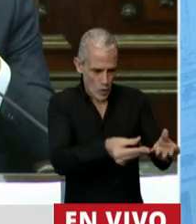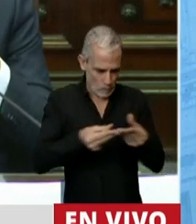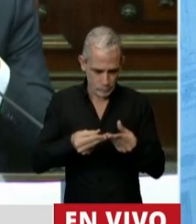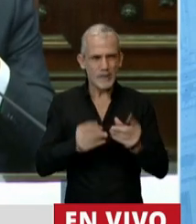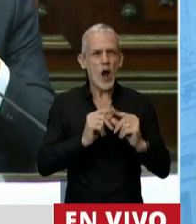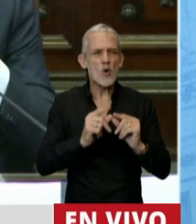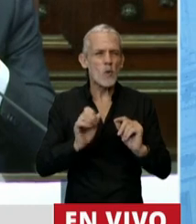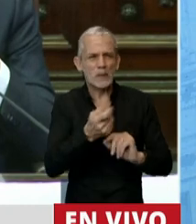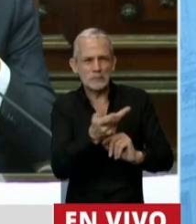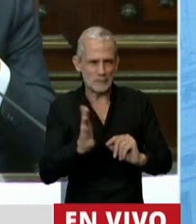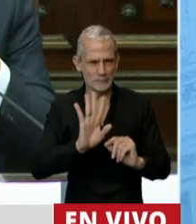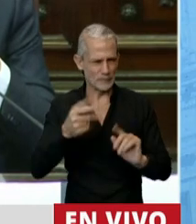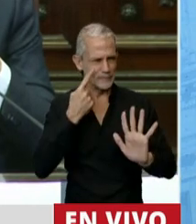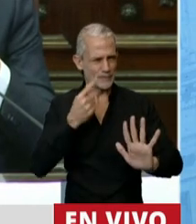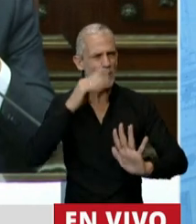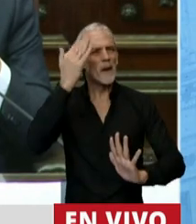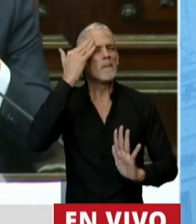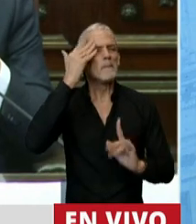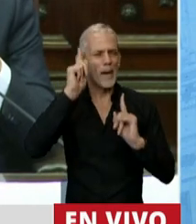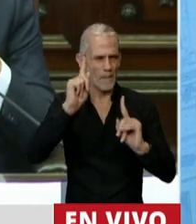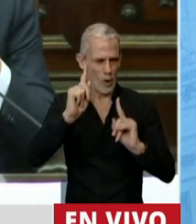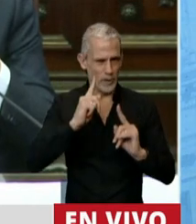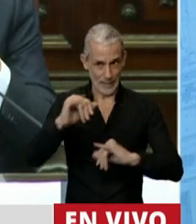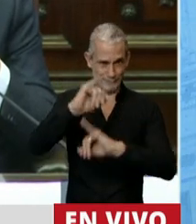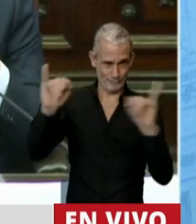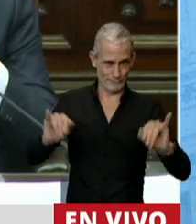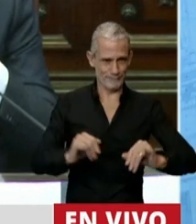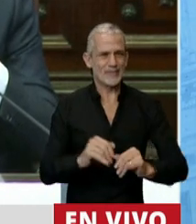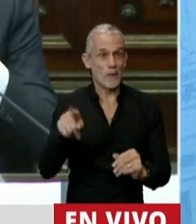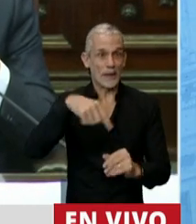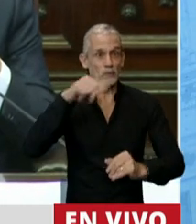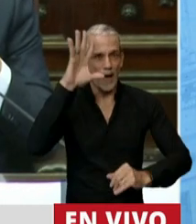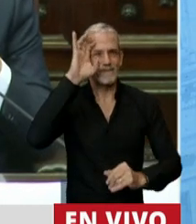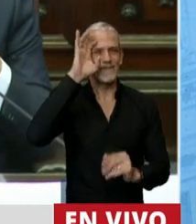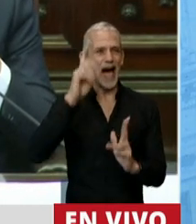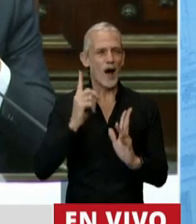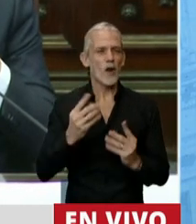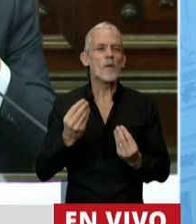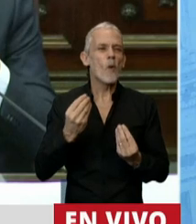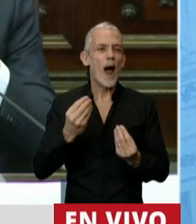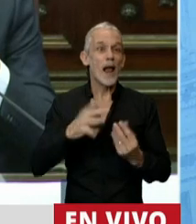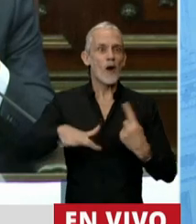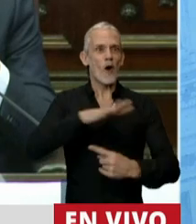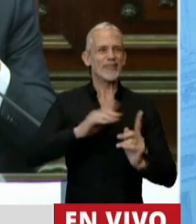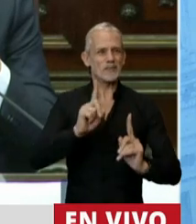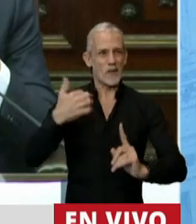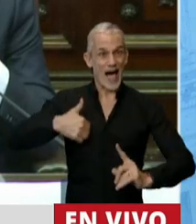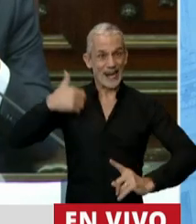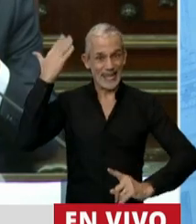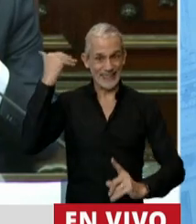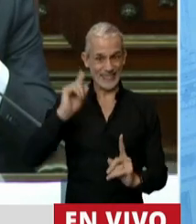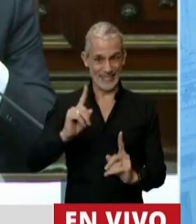que está bueno rememorarlos un poquito para que nos acordemos de cuál era el contexto. La Argentina